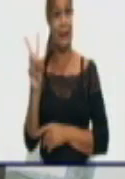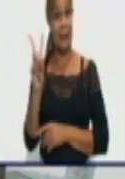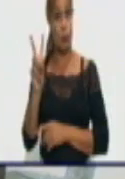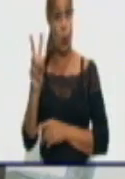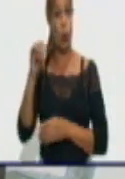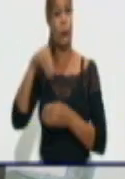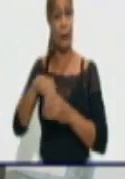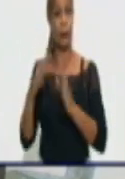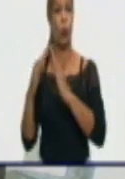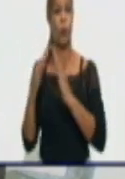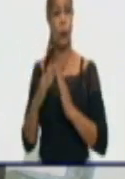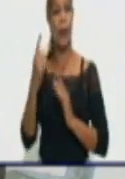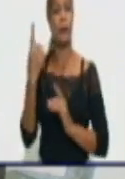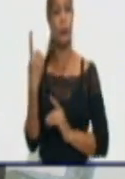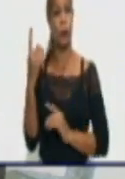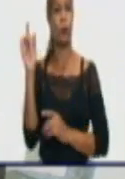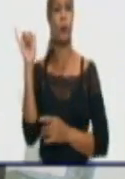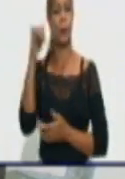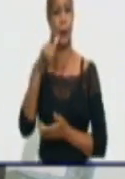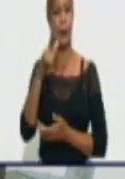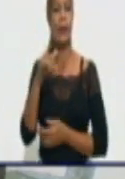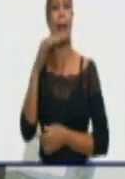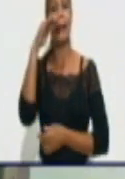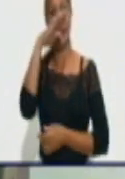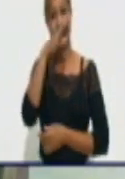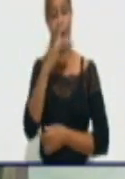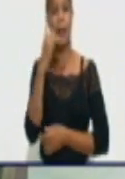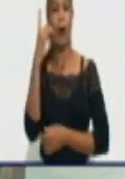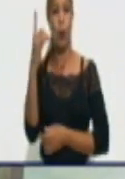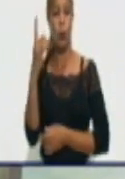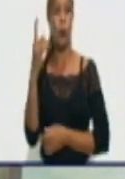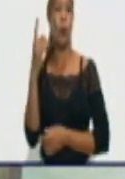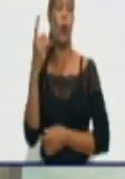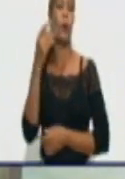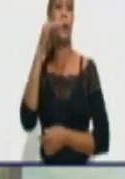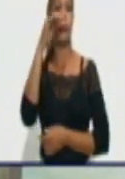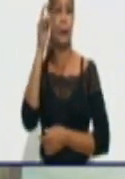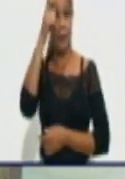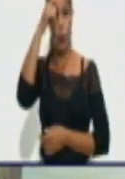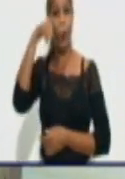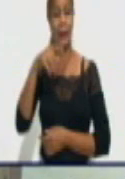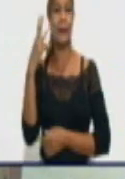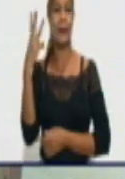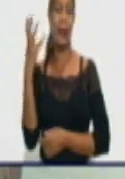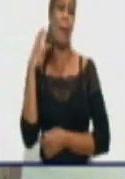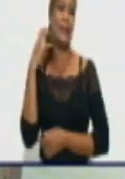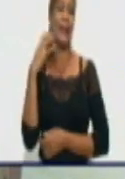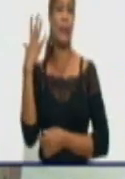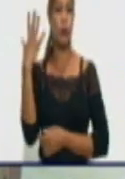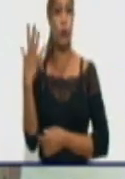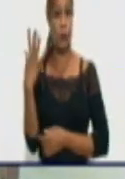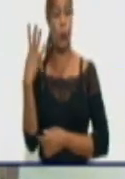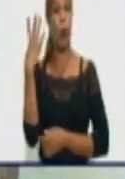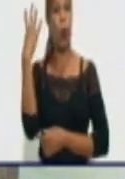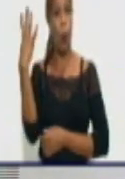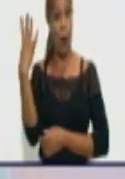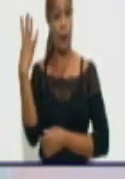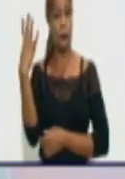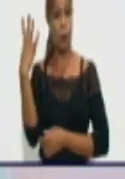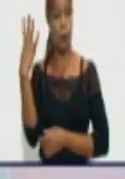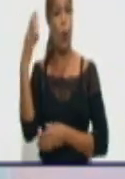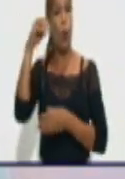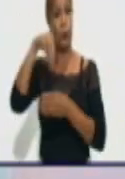y un viajero. Guisa, un caso, Jiguaní, 3, Manzanillo, 5, 4 en la comunidad y un